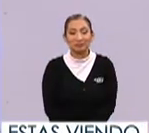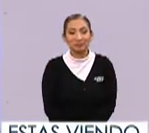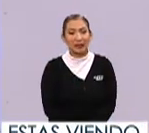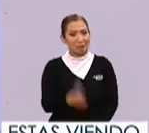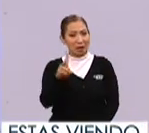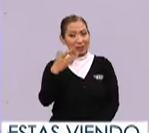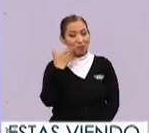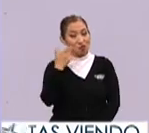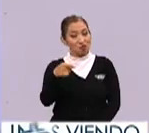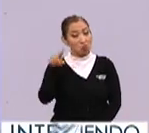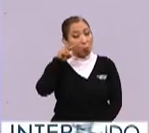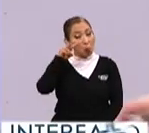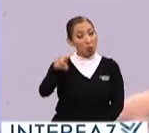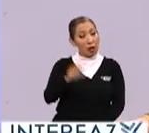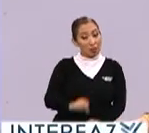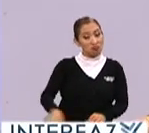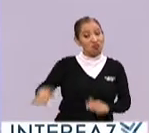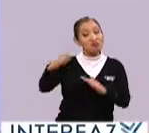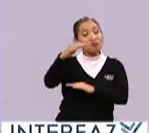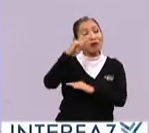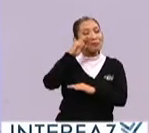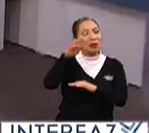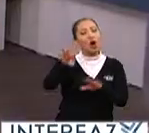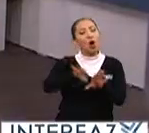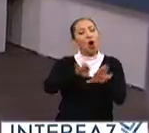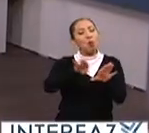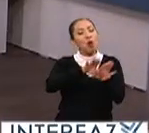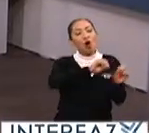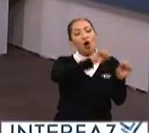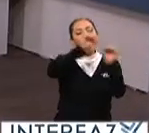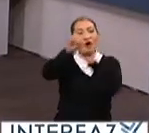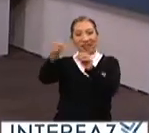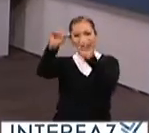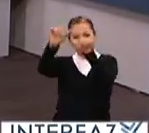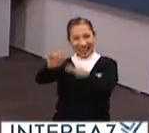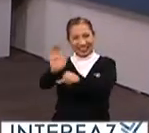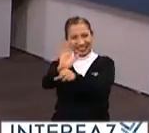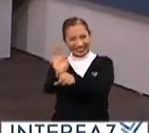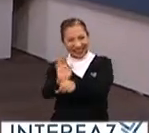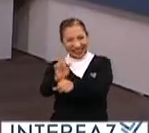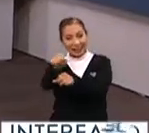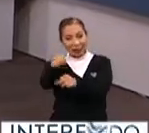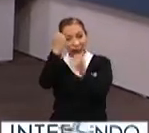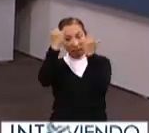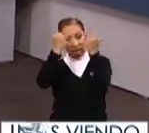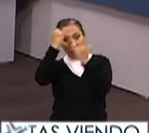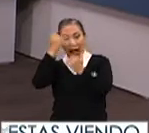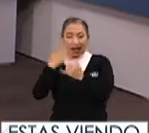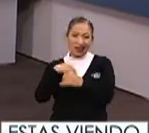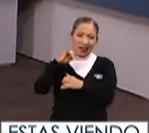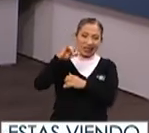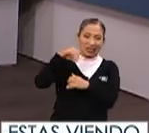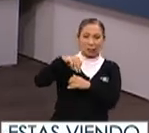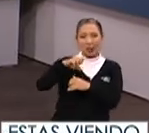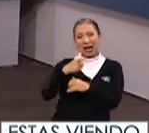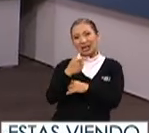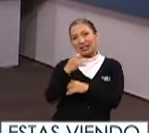relevante cómo se traslada precisamente al arte, al mundo del cine, que es el gran creador de imaginario